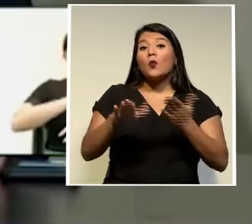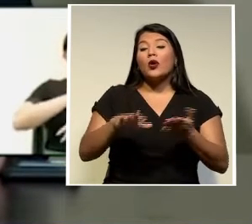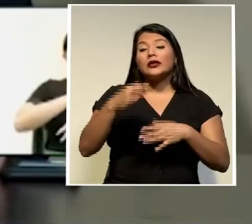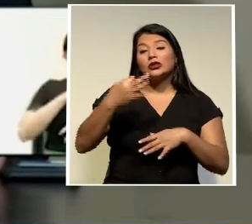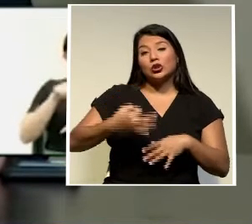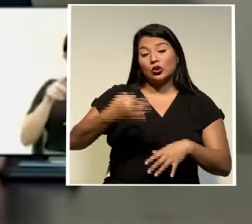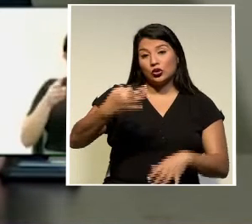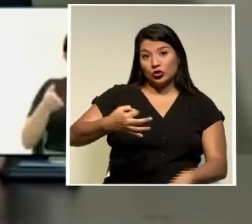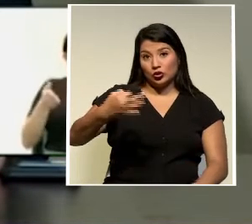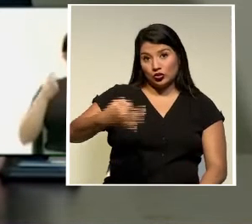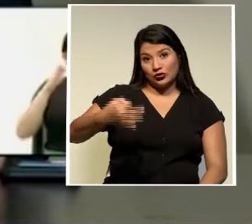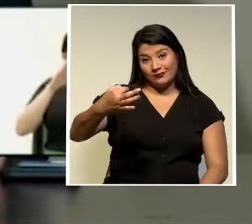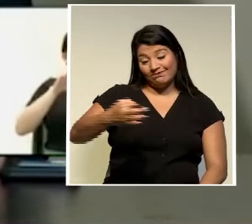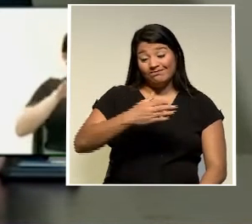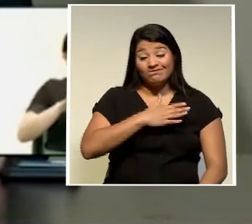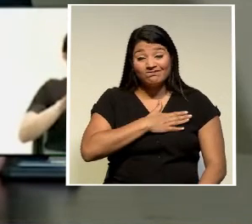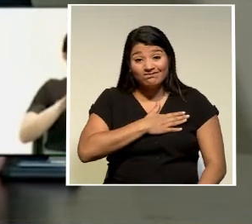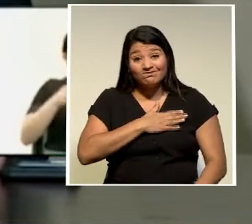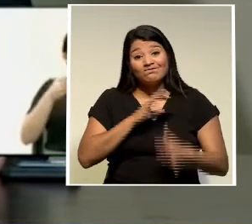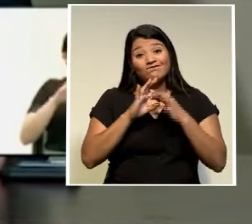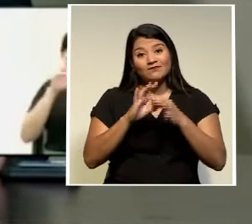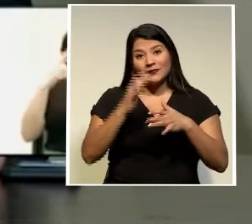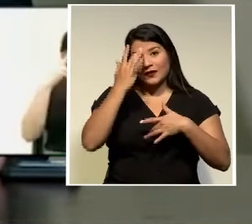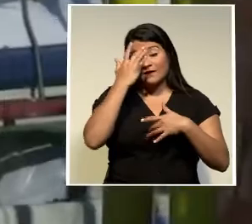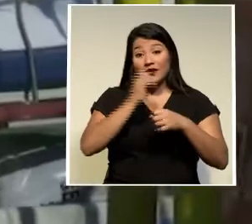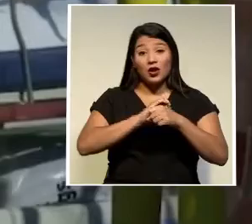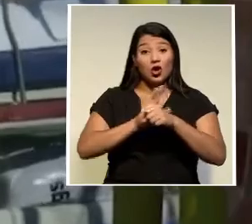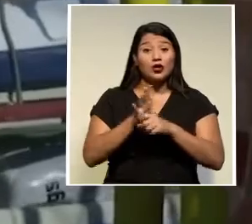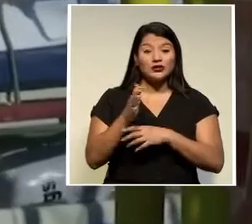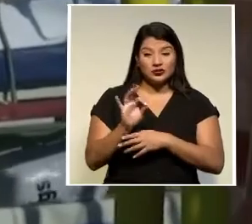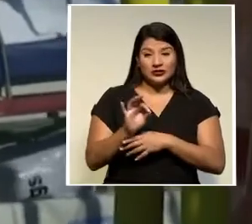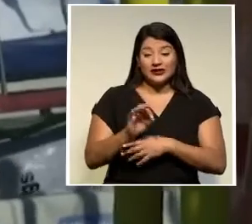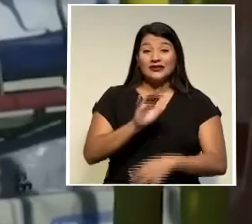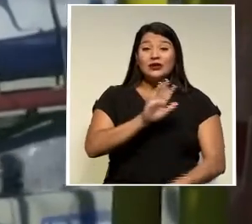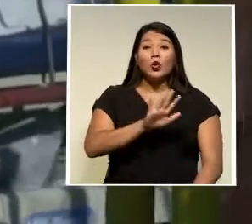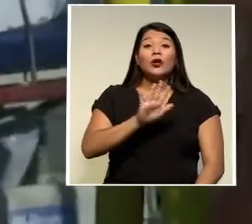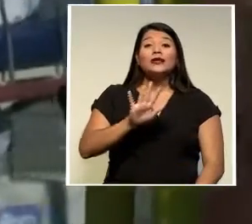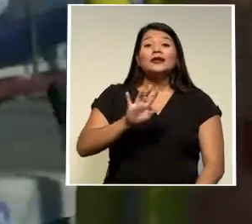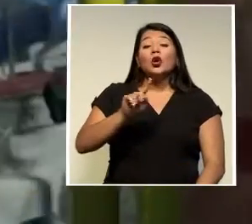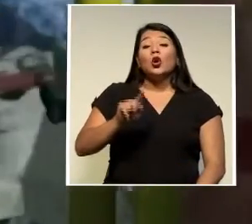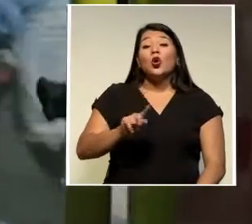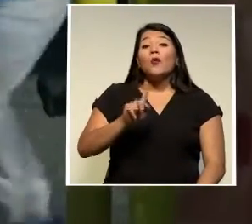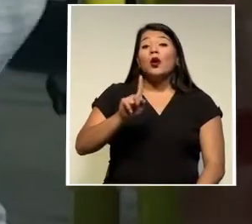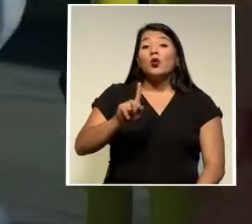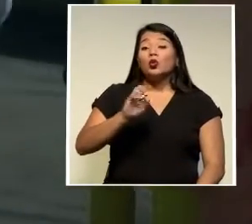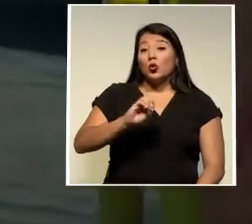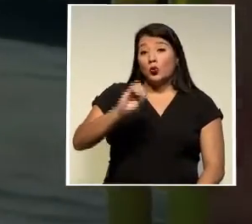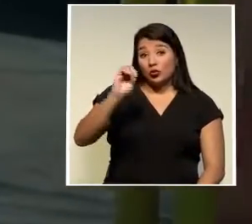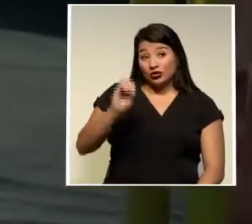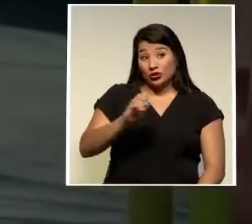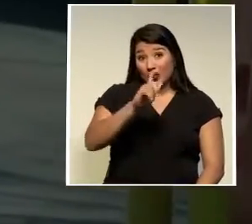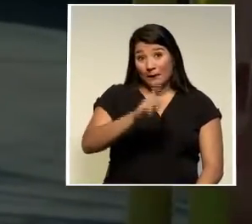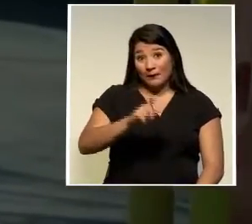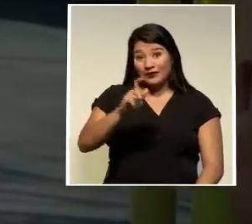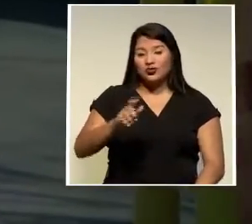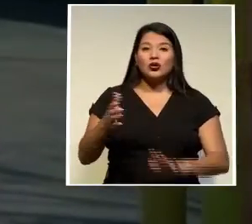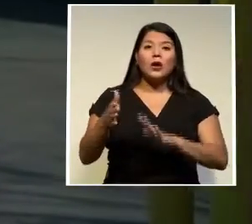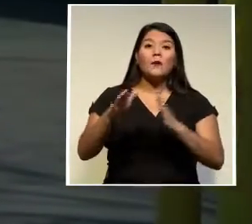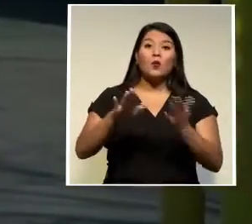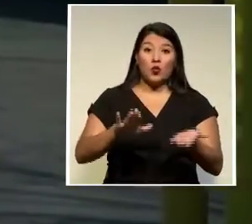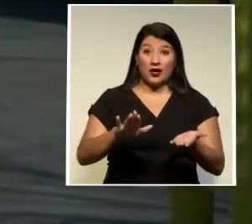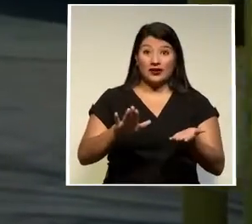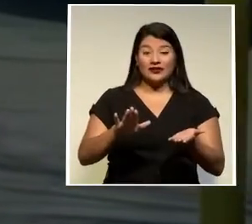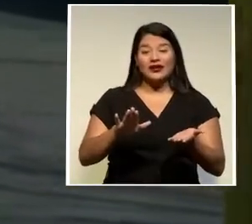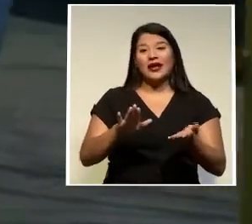pierden la vida relacionada con la enfermedad COVID-19 El 55.1% de los fallecimientos de la